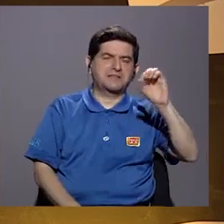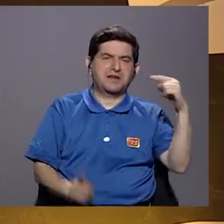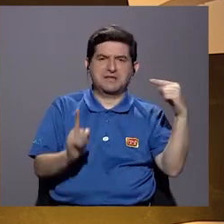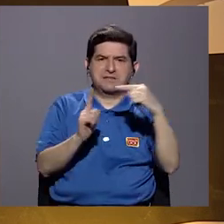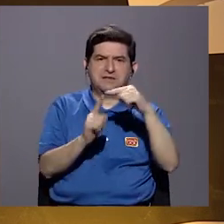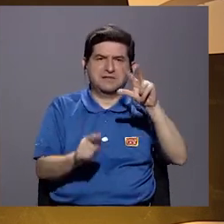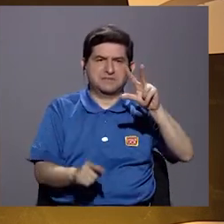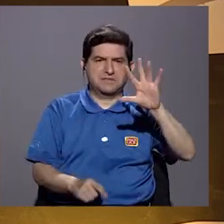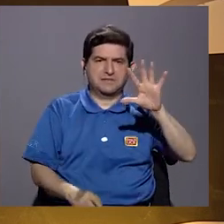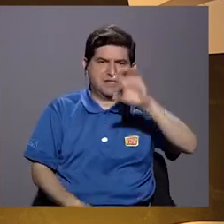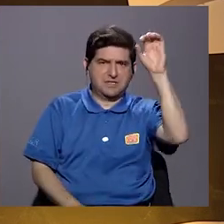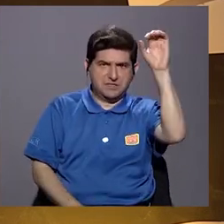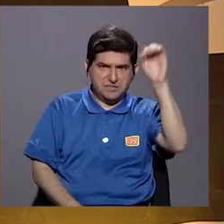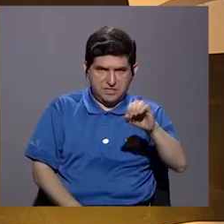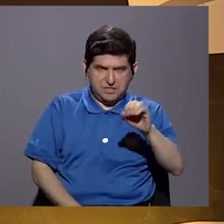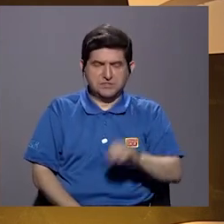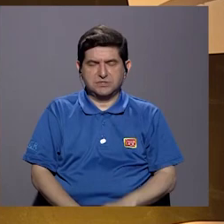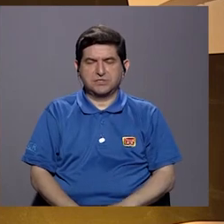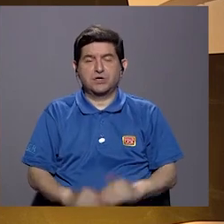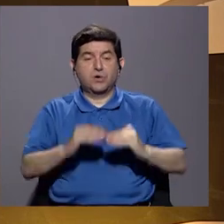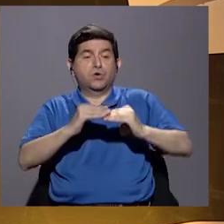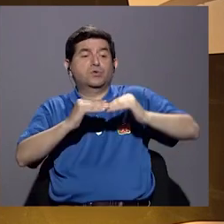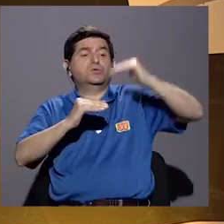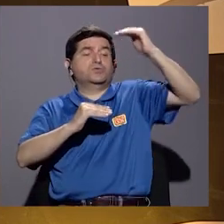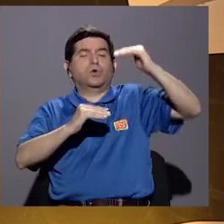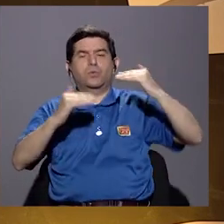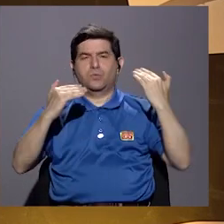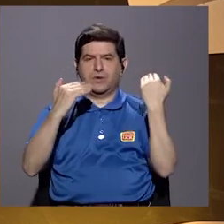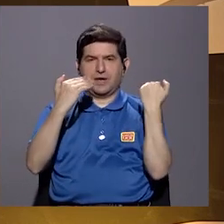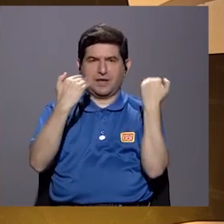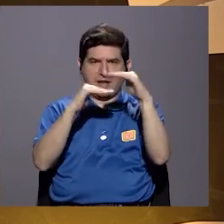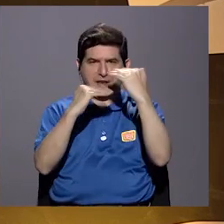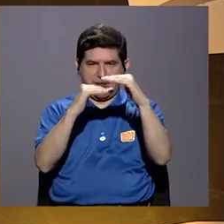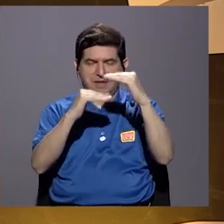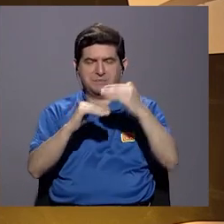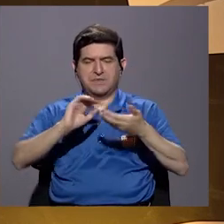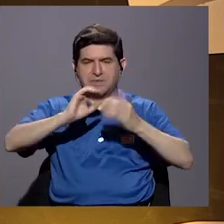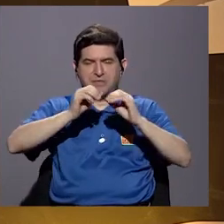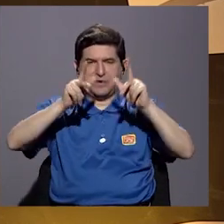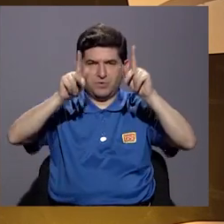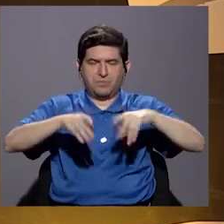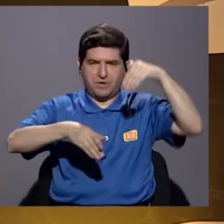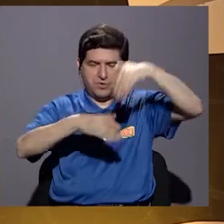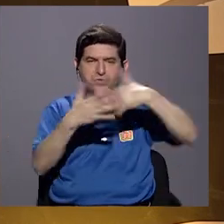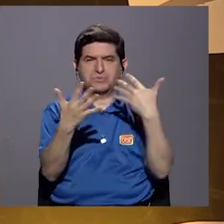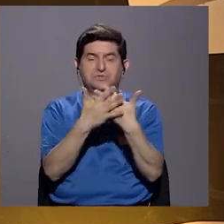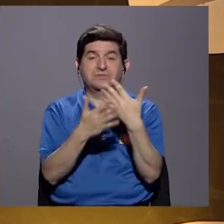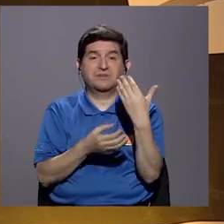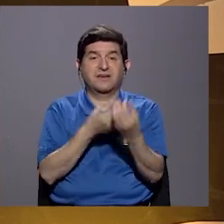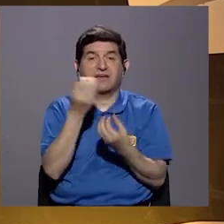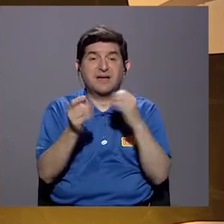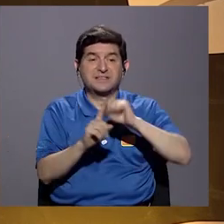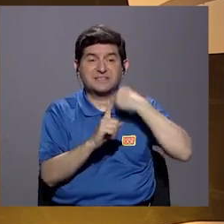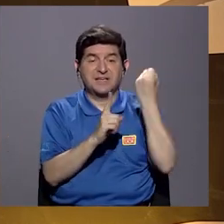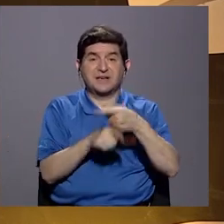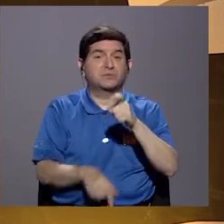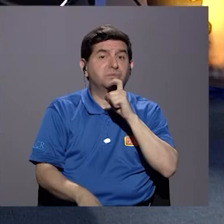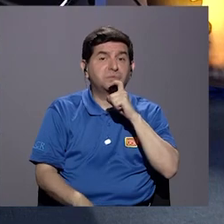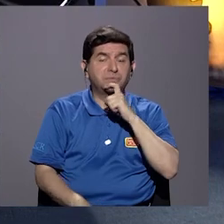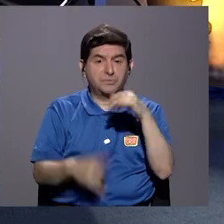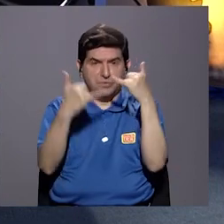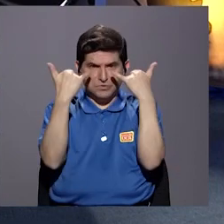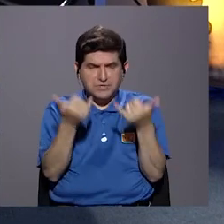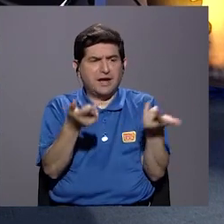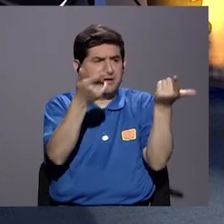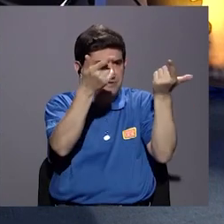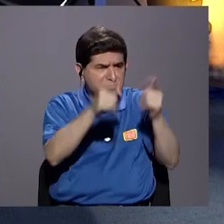% sobre el límite que tienen nuestras cárceles. ¿Qué hacer en una situación tan grave que